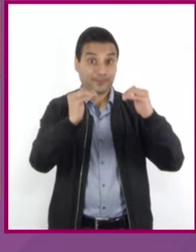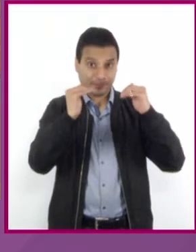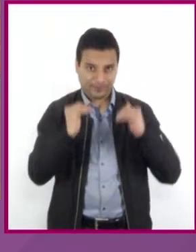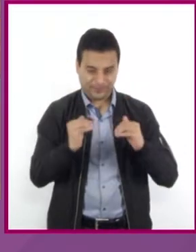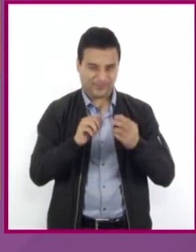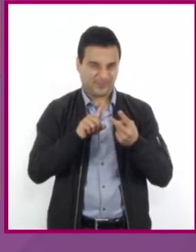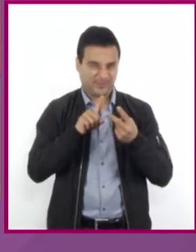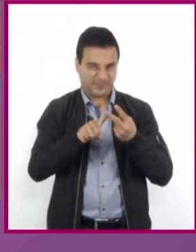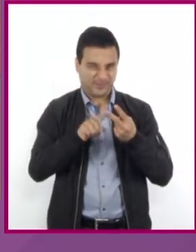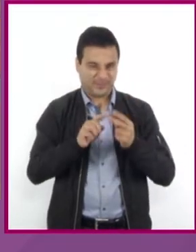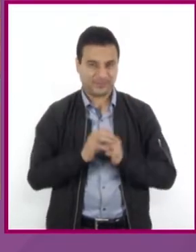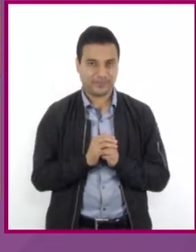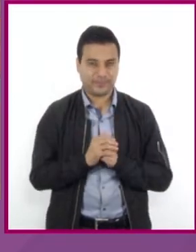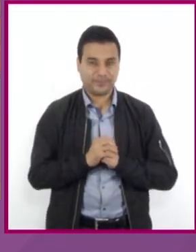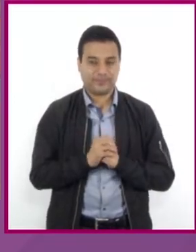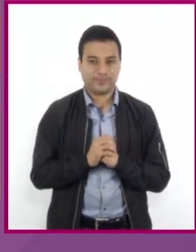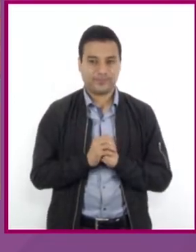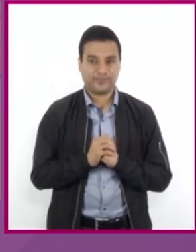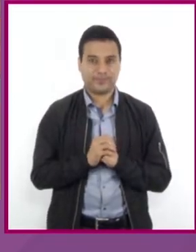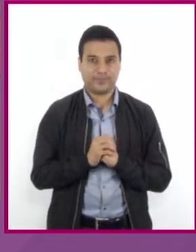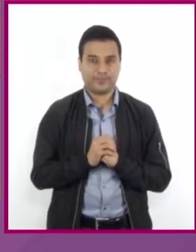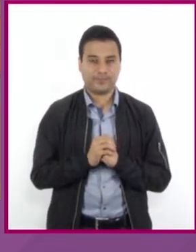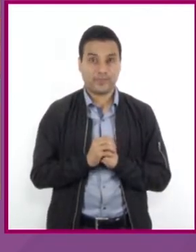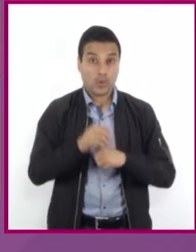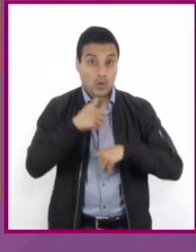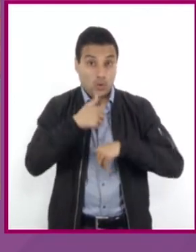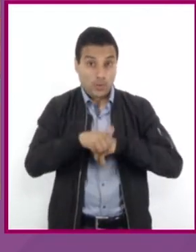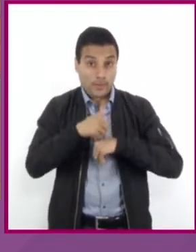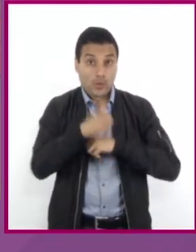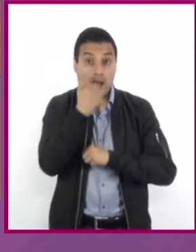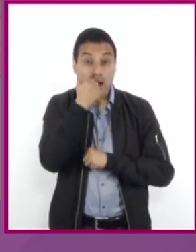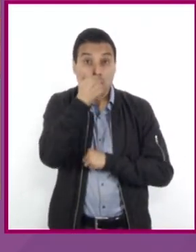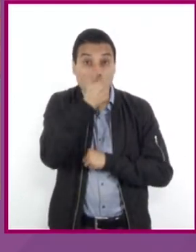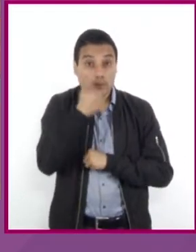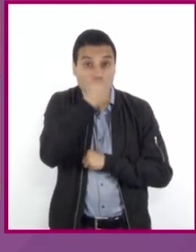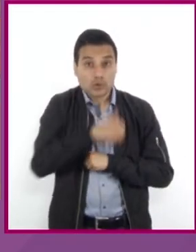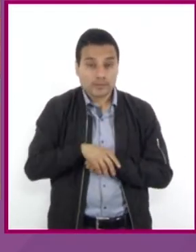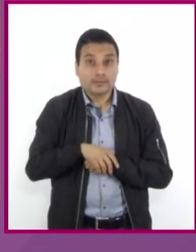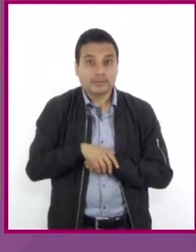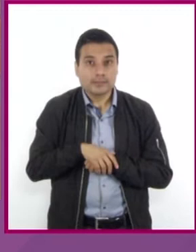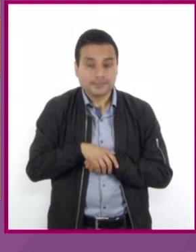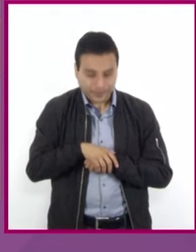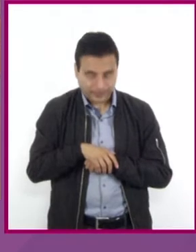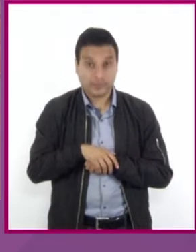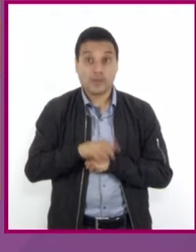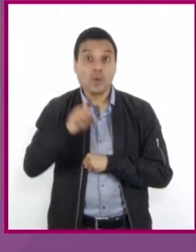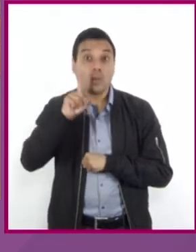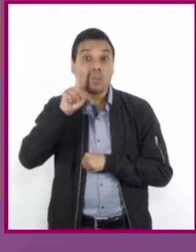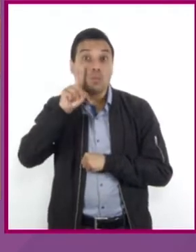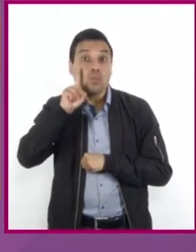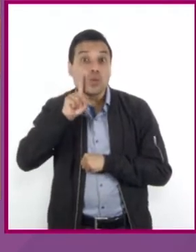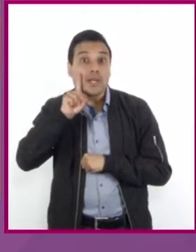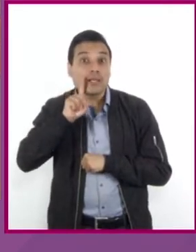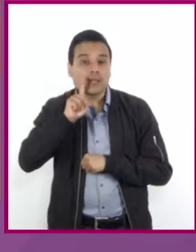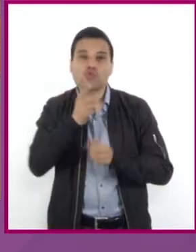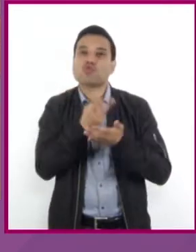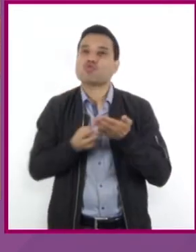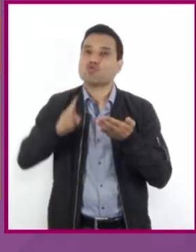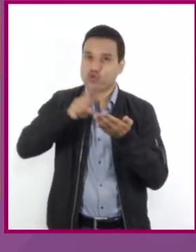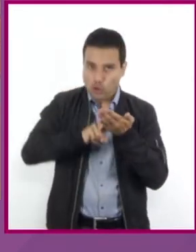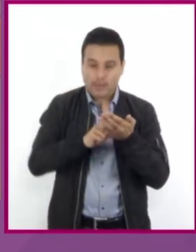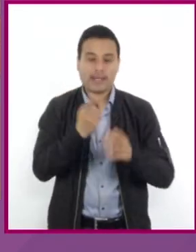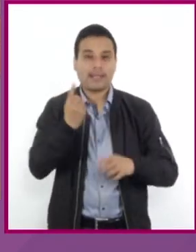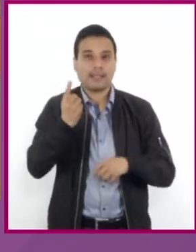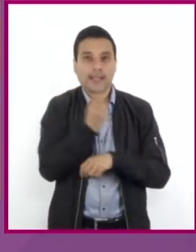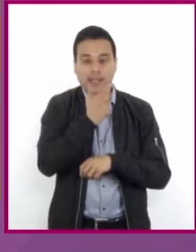tenemos que el número de alumnas es el doble que el de alumnos, es decir, x